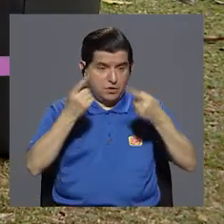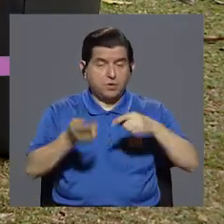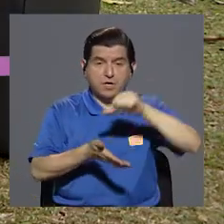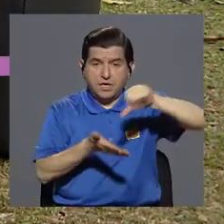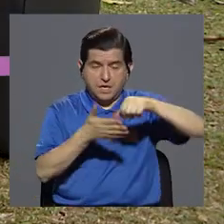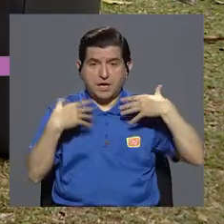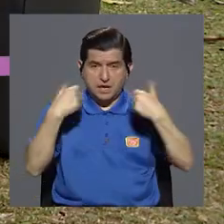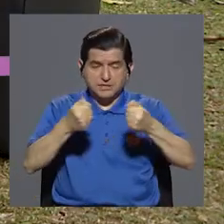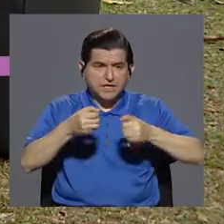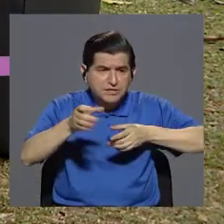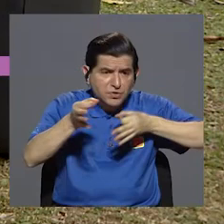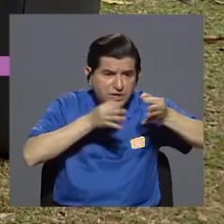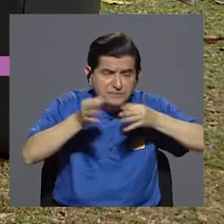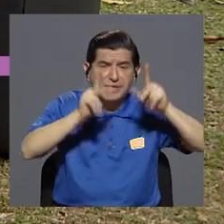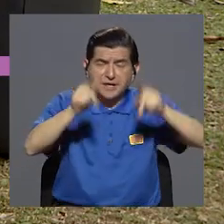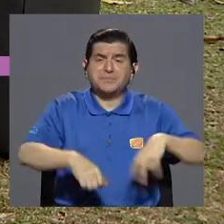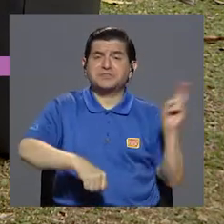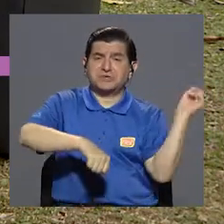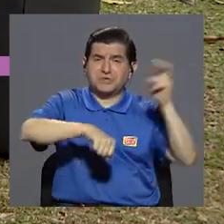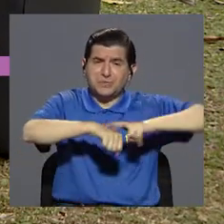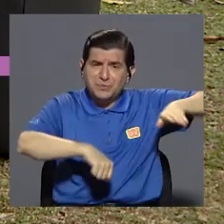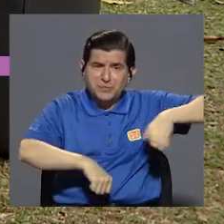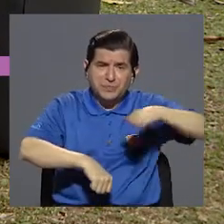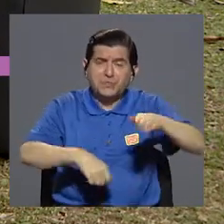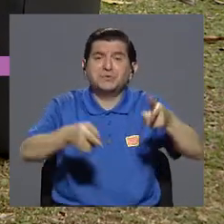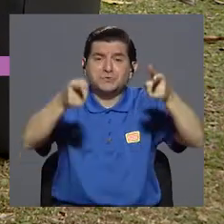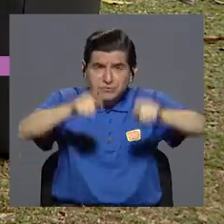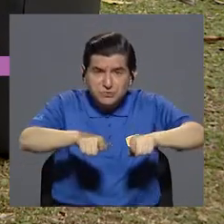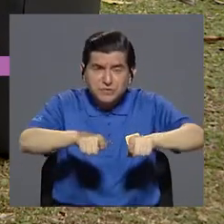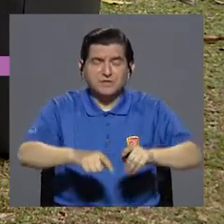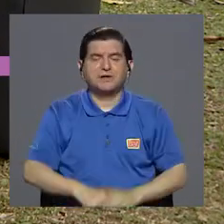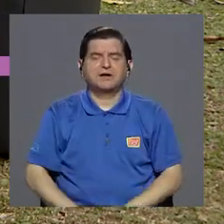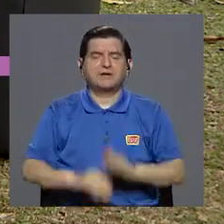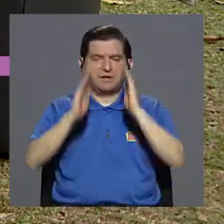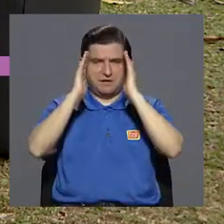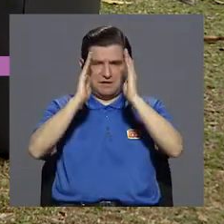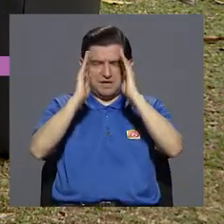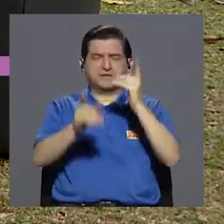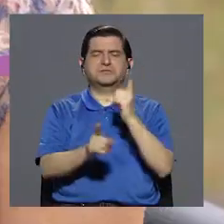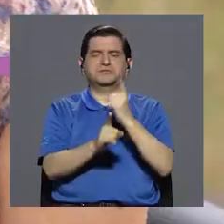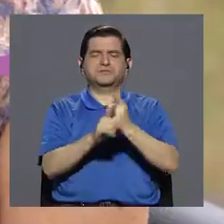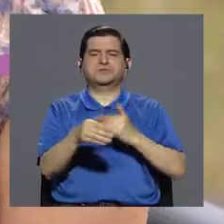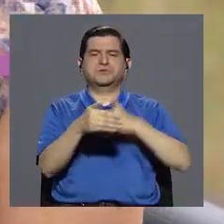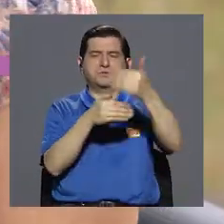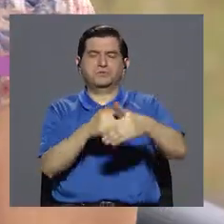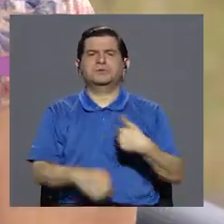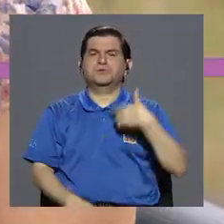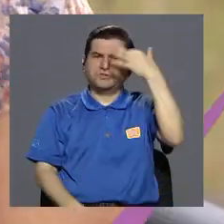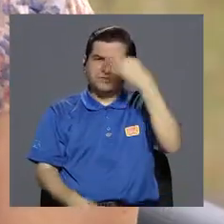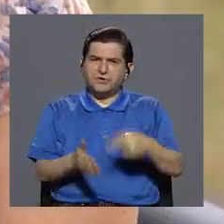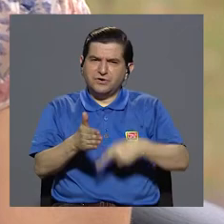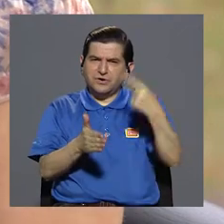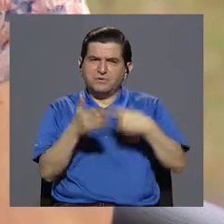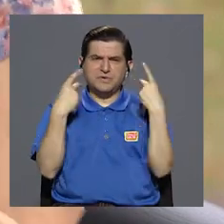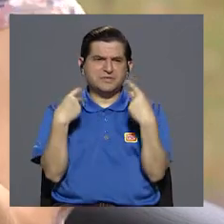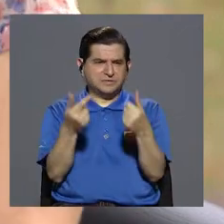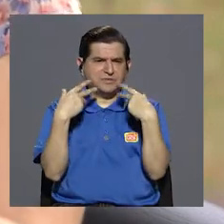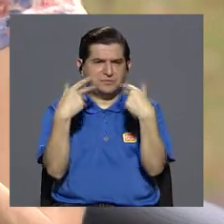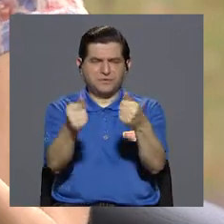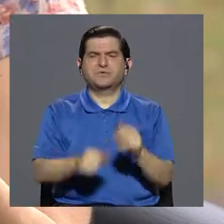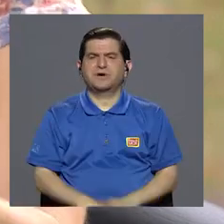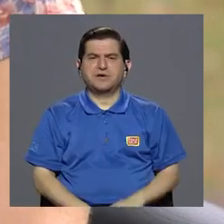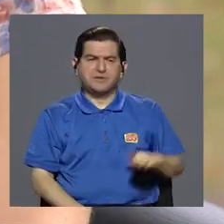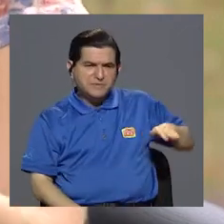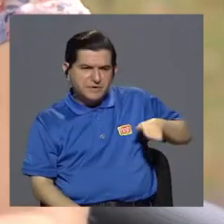centro de salud y describir que la persona fue mordida por una serpiente y ahí va a recibir la atención apropiada. También me imagino que a veces es muy rápido. La